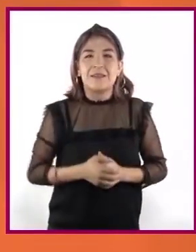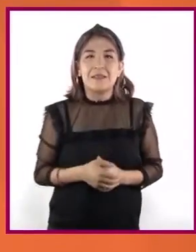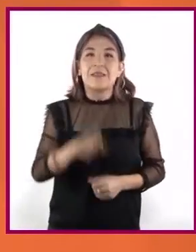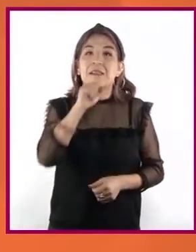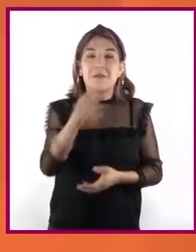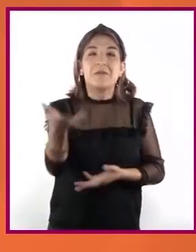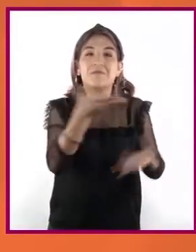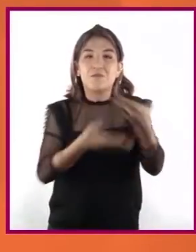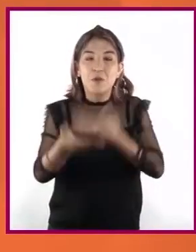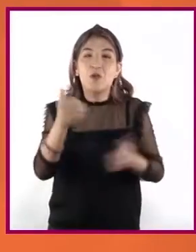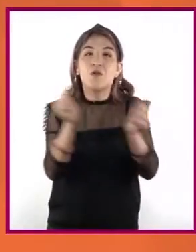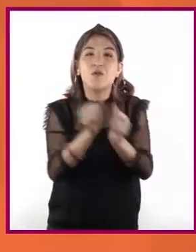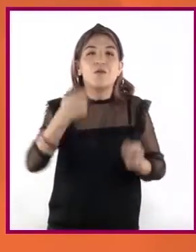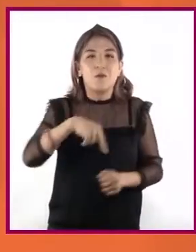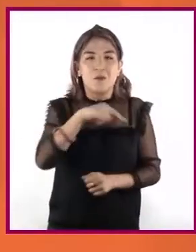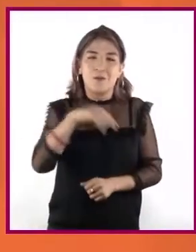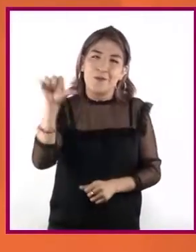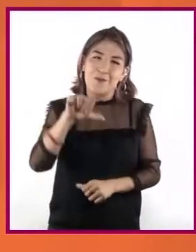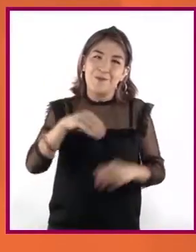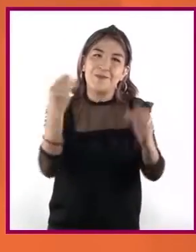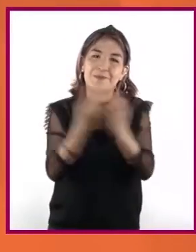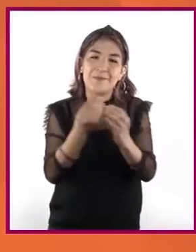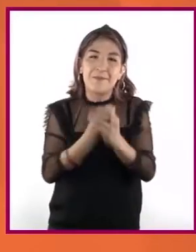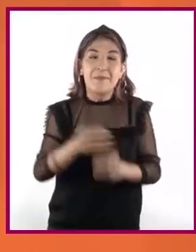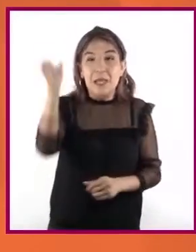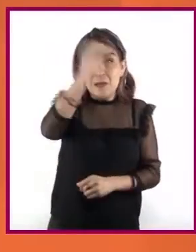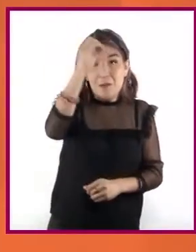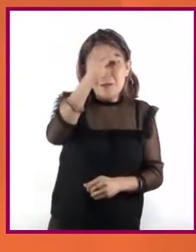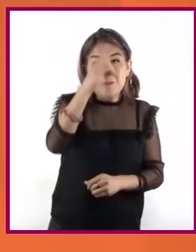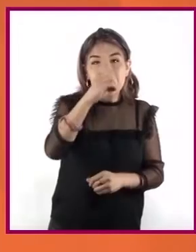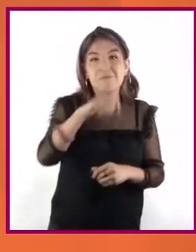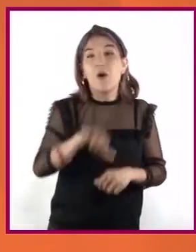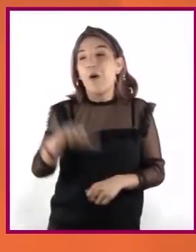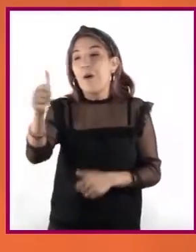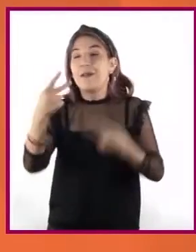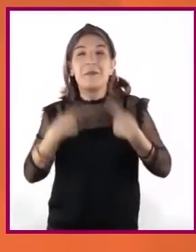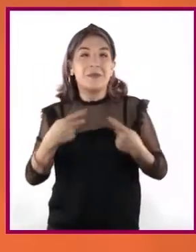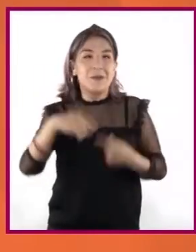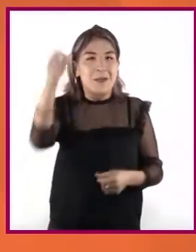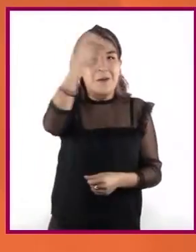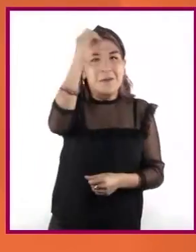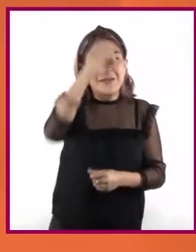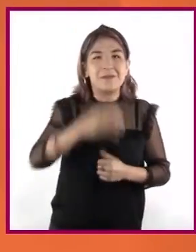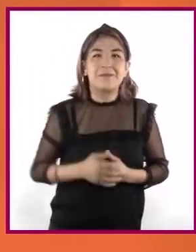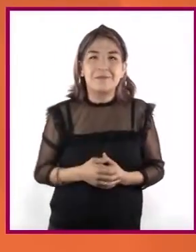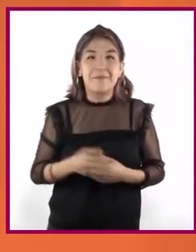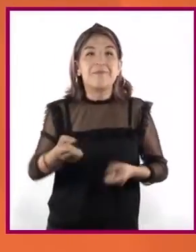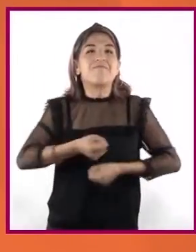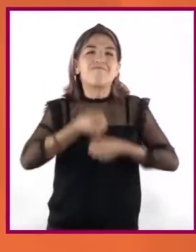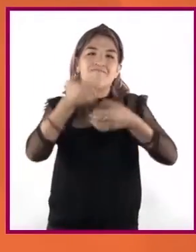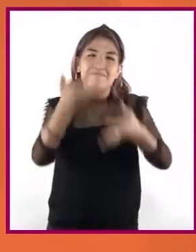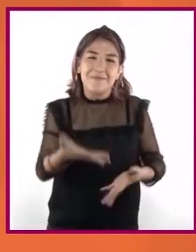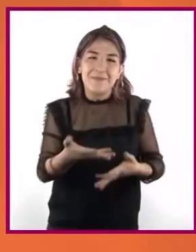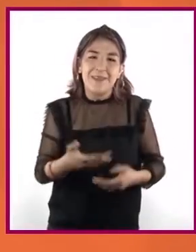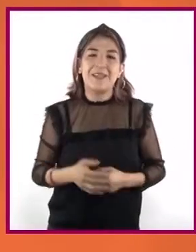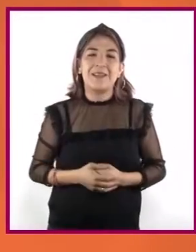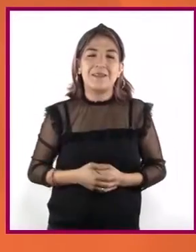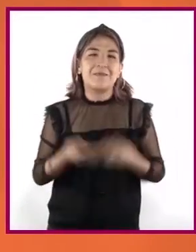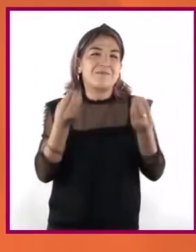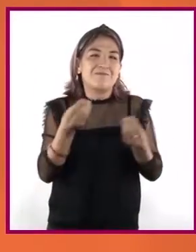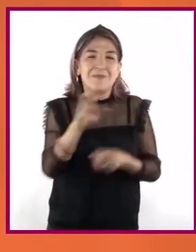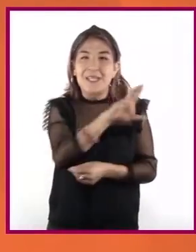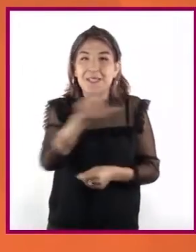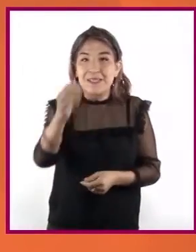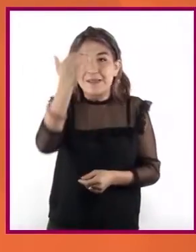compartir con nosotros la sesión de opiniones a opiniones. Expresamos nuestro amplio